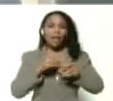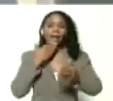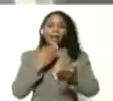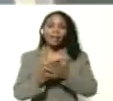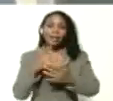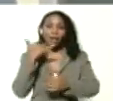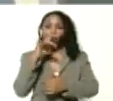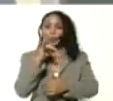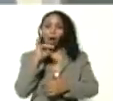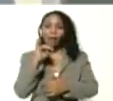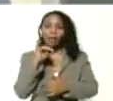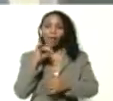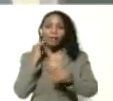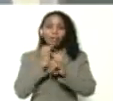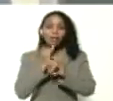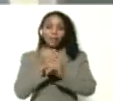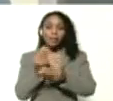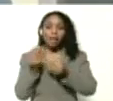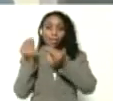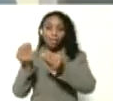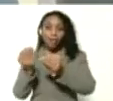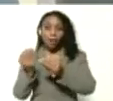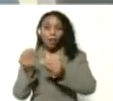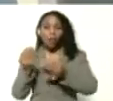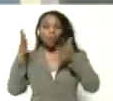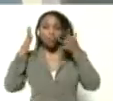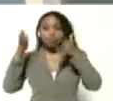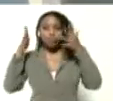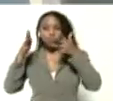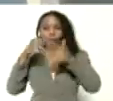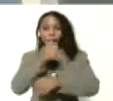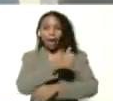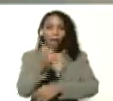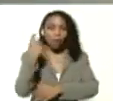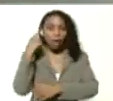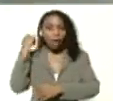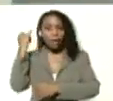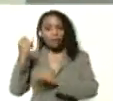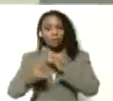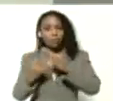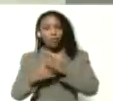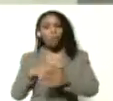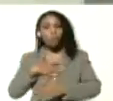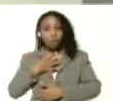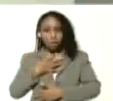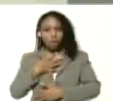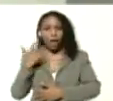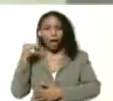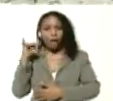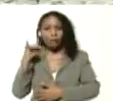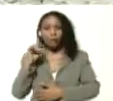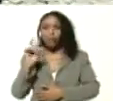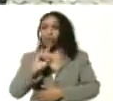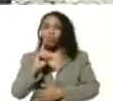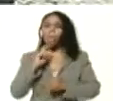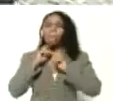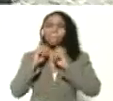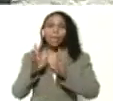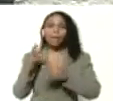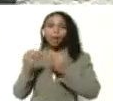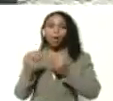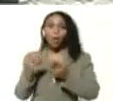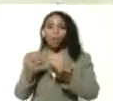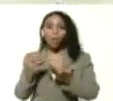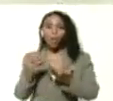que no poseen internet ahorita se le están dando asesorías pedagógicas en cada una de las instituciones para que ellos puedan estar para que ellos no puedan perder el año escolar